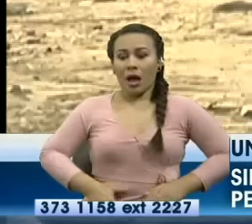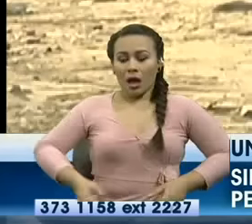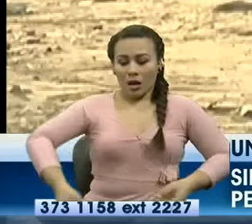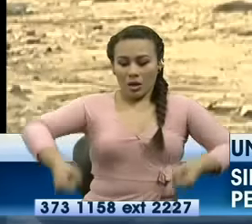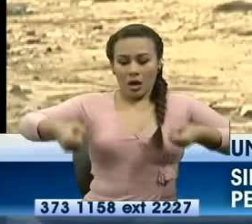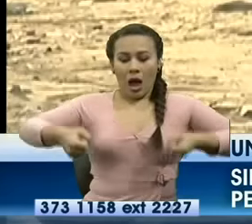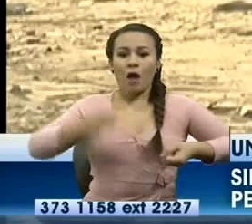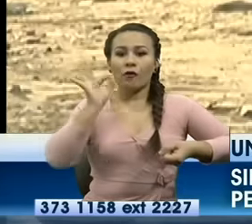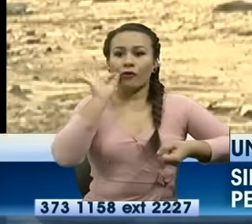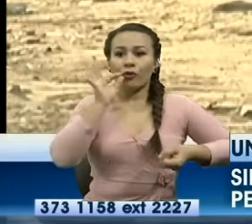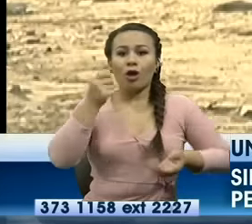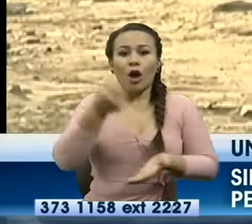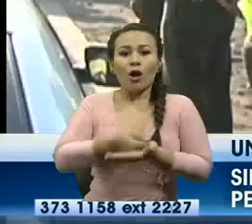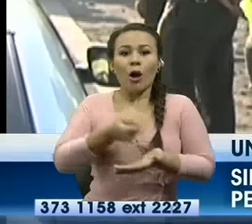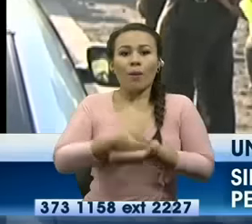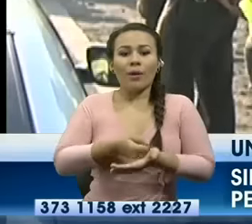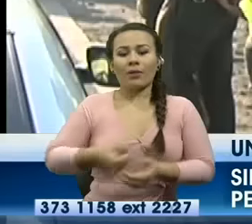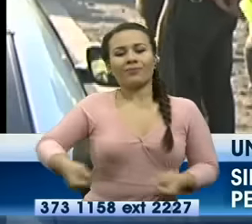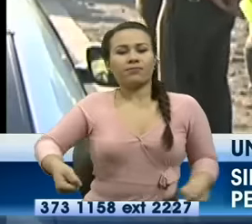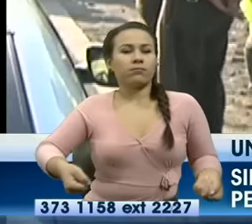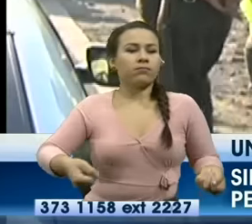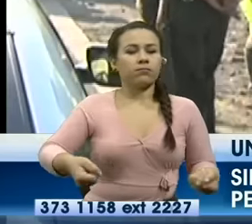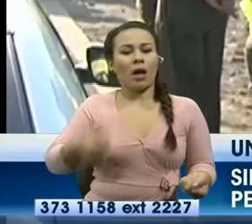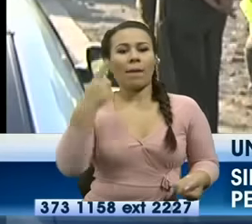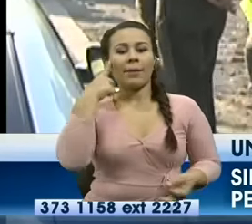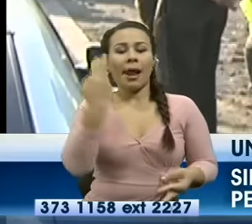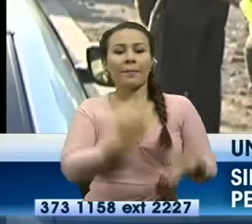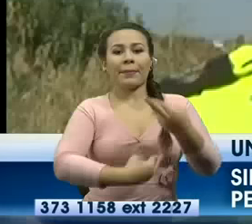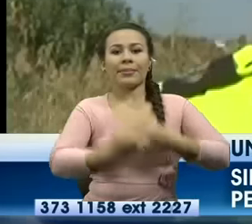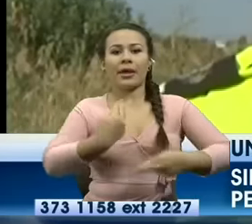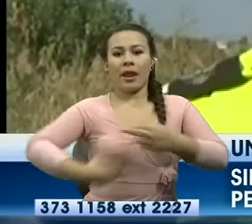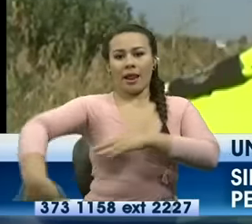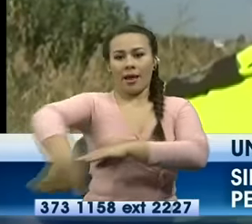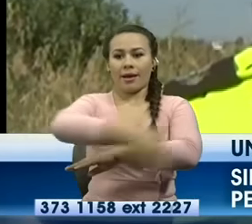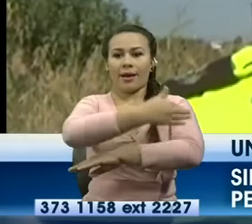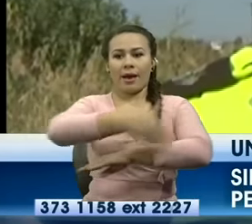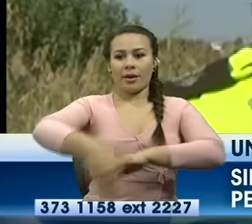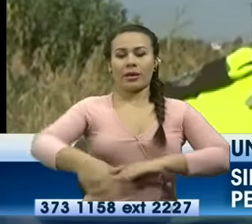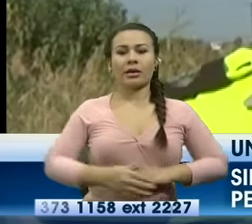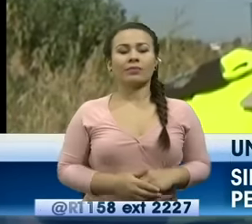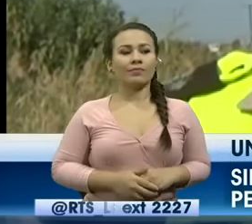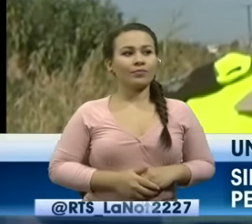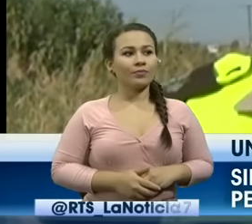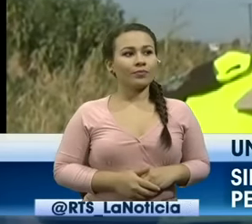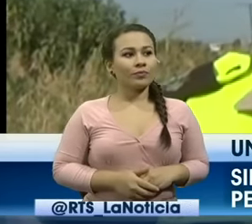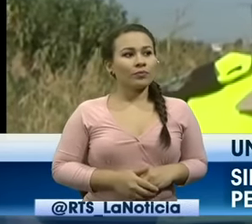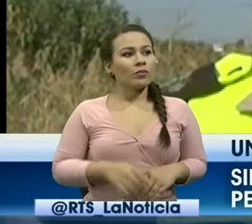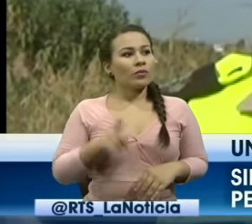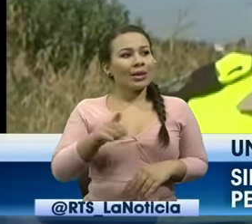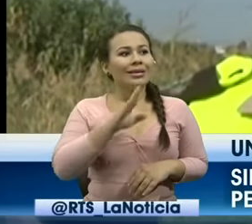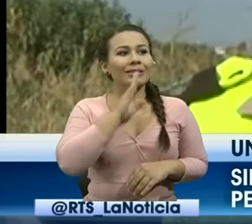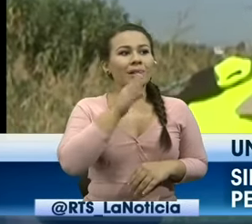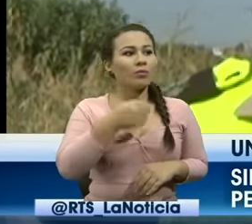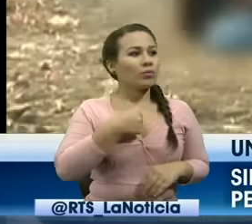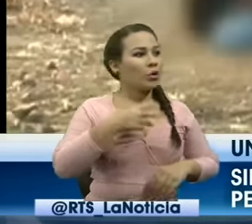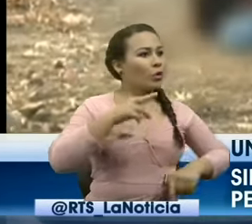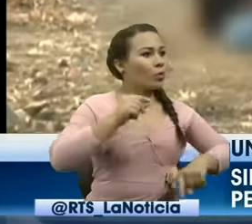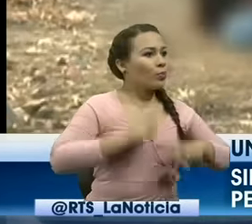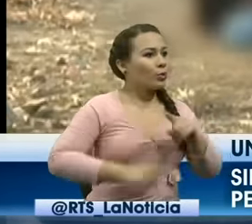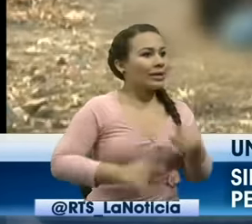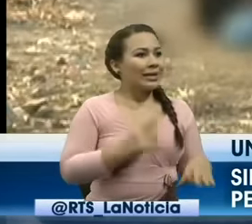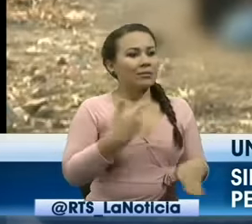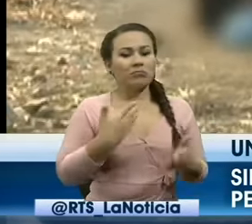frutas que recién había comprado para vender en las calles en el lugar avanzado lo que es realizar sus necesidades biológicas